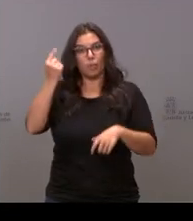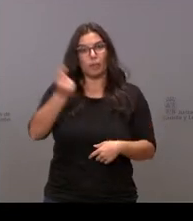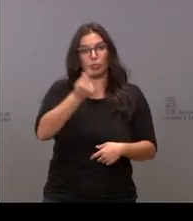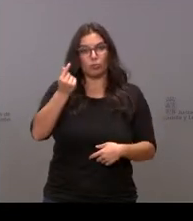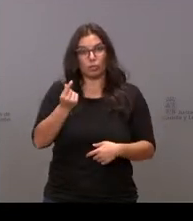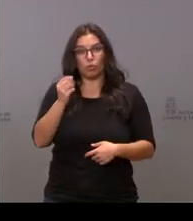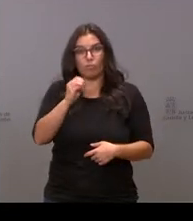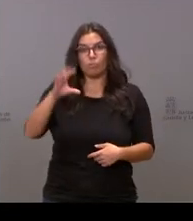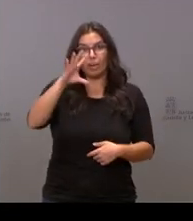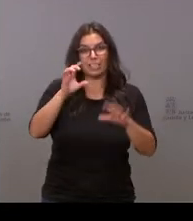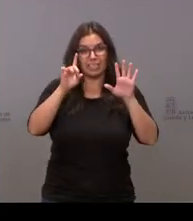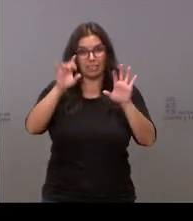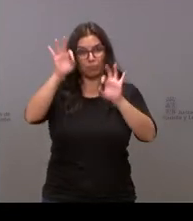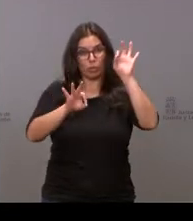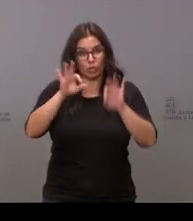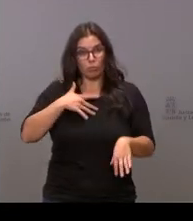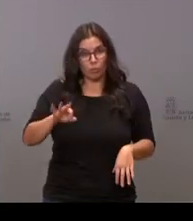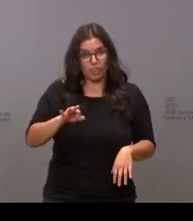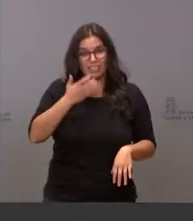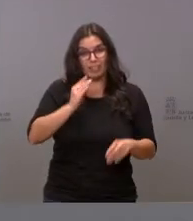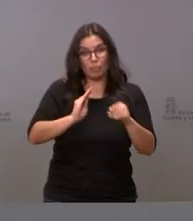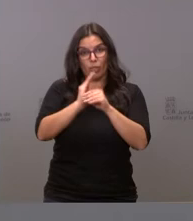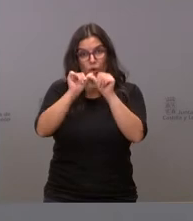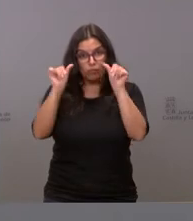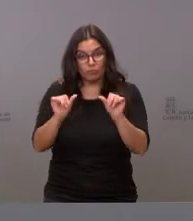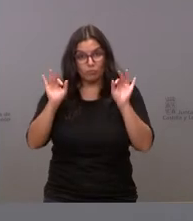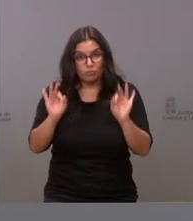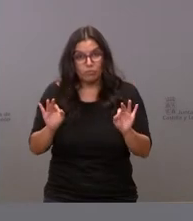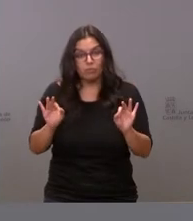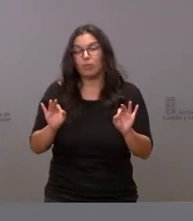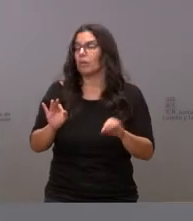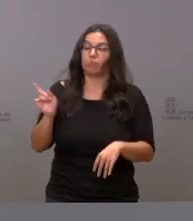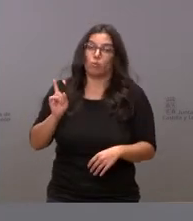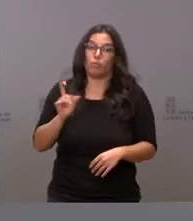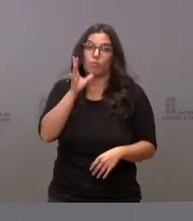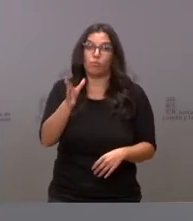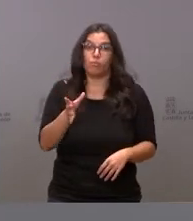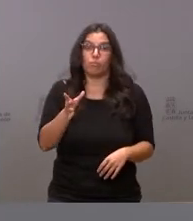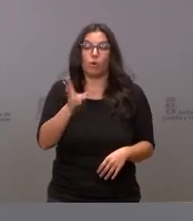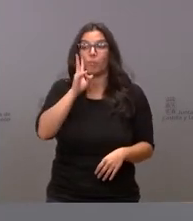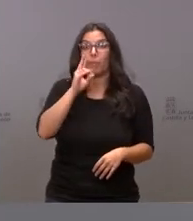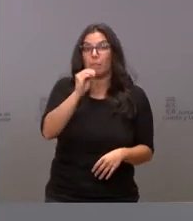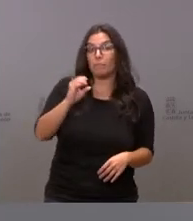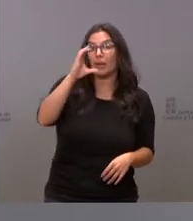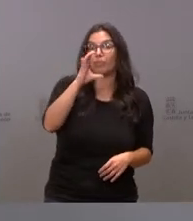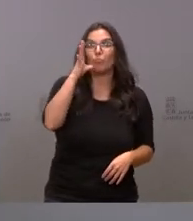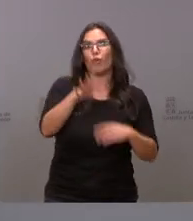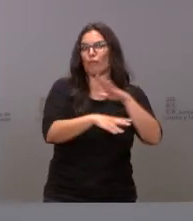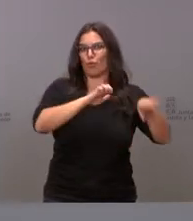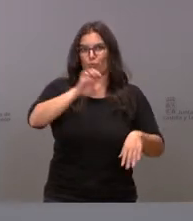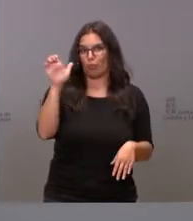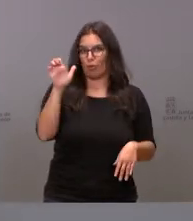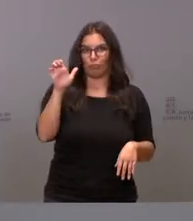con el modelo de financiación o así pues no porque mire crece esa cifra porque crecen los fondos europeos